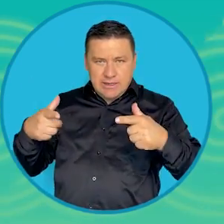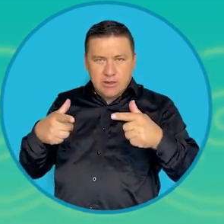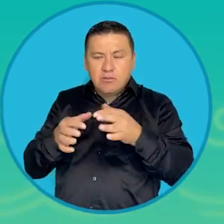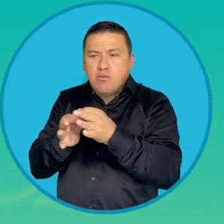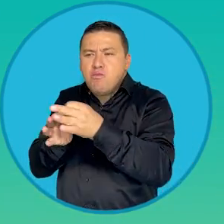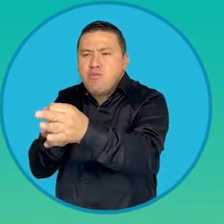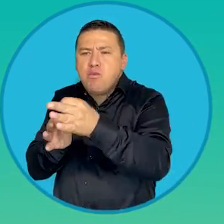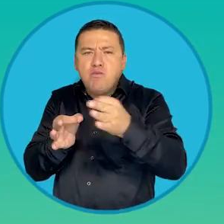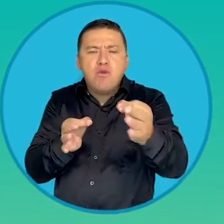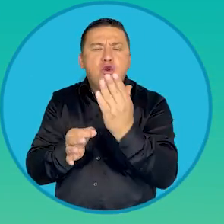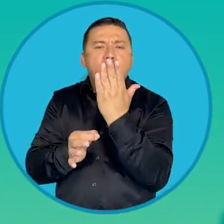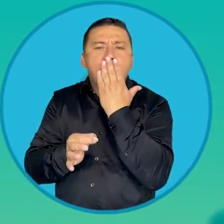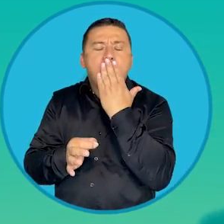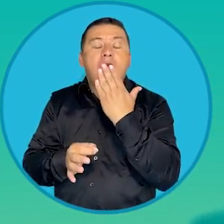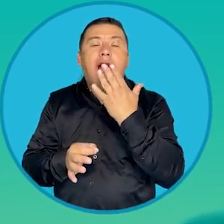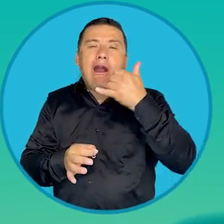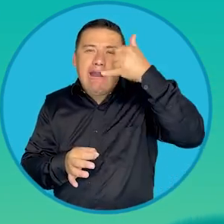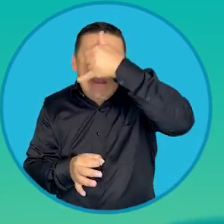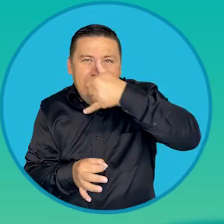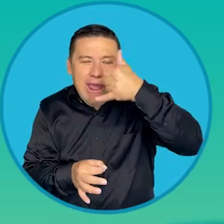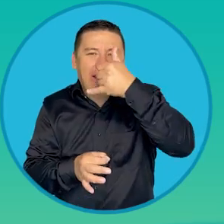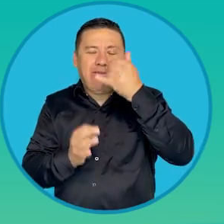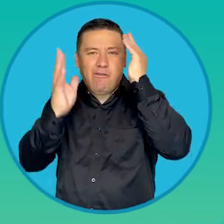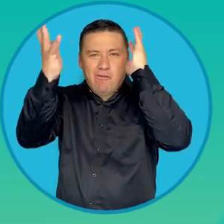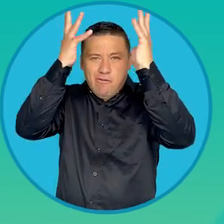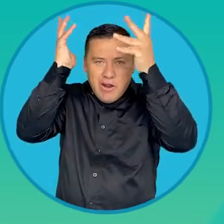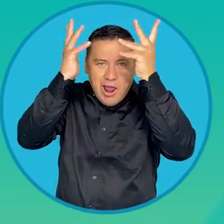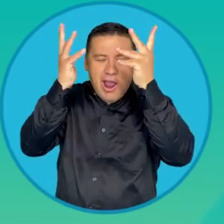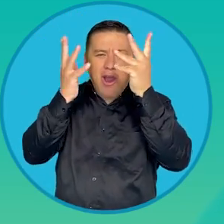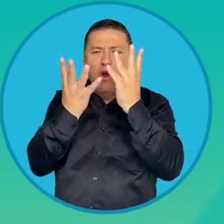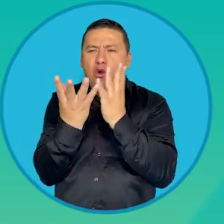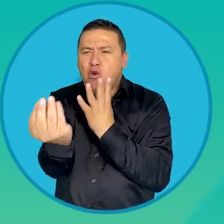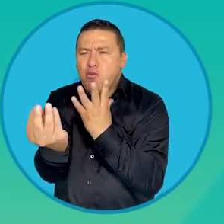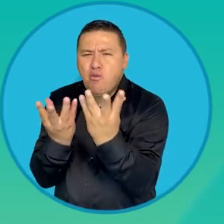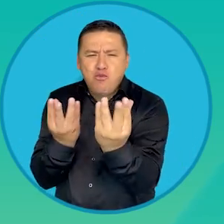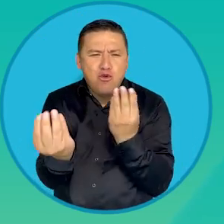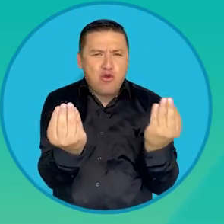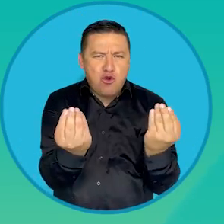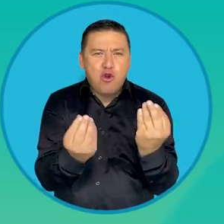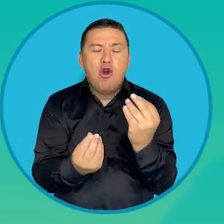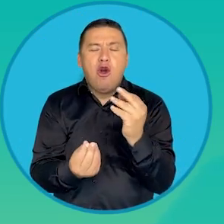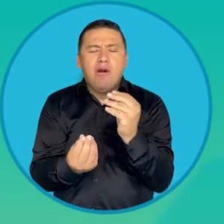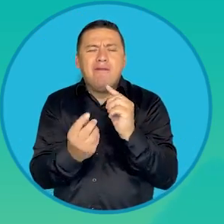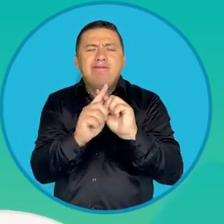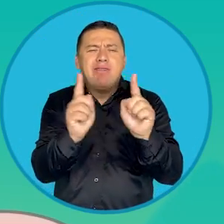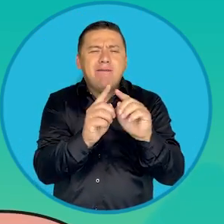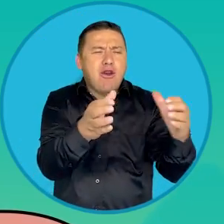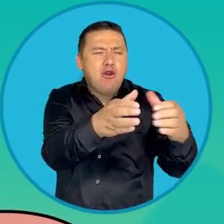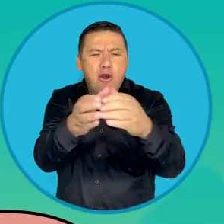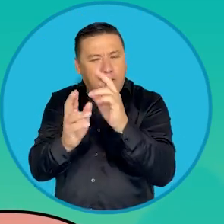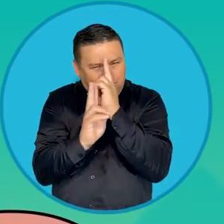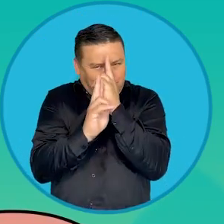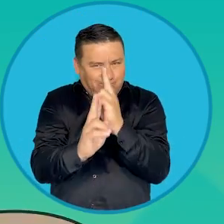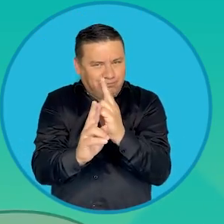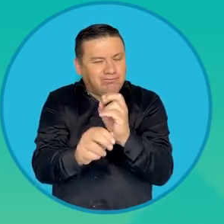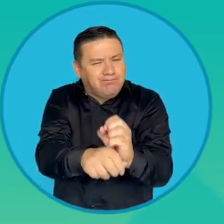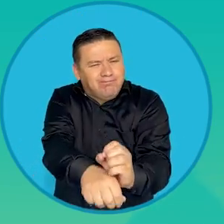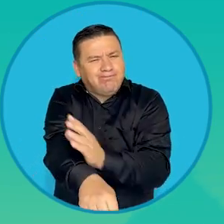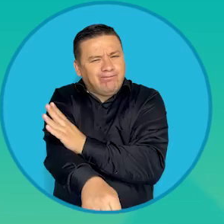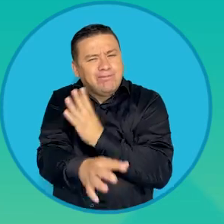Estado y los pueblos indígenas, negros, afrocolombianos, raizales y palenqueros, ROM y grupos diferenciados,